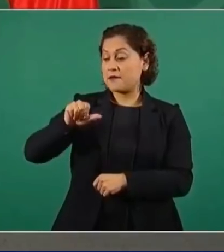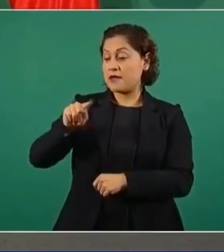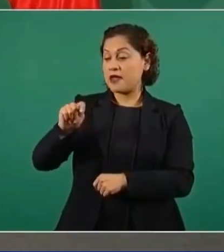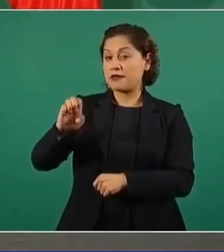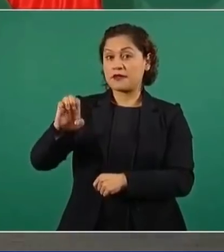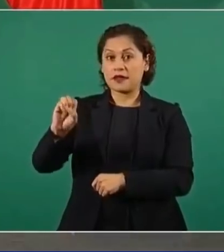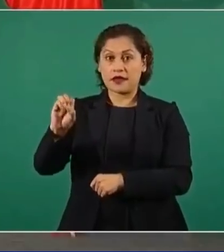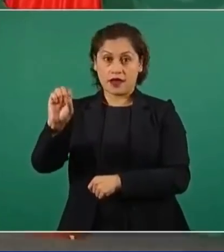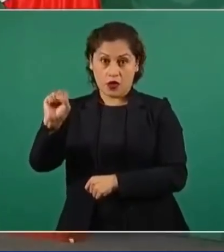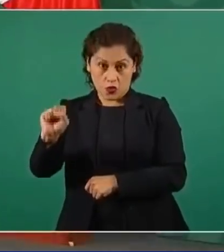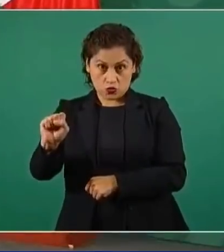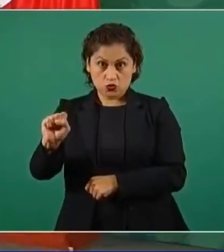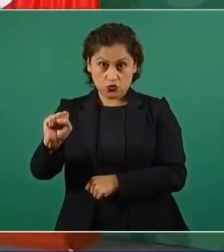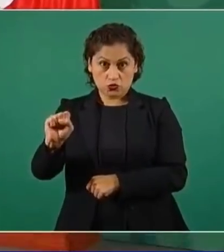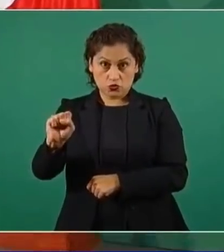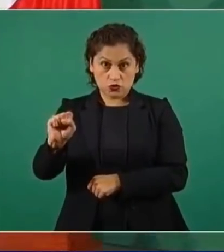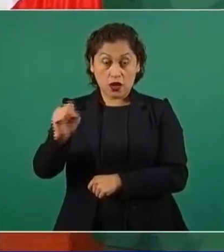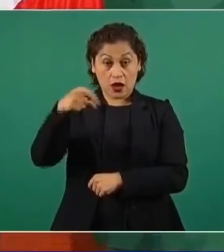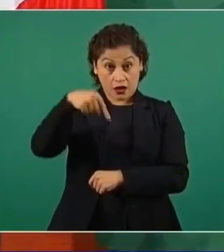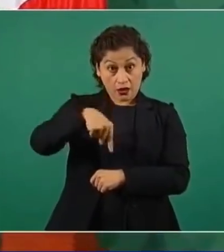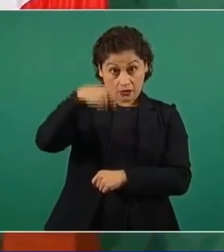fue el único país